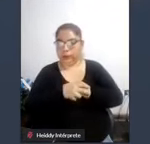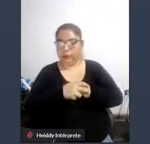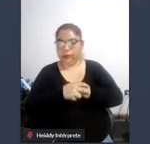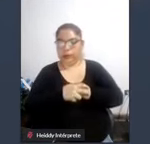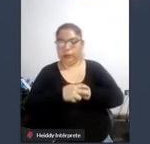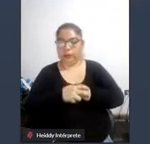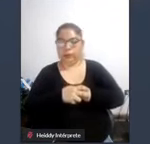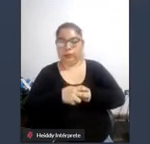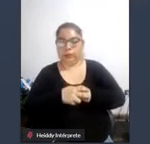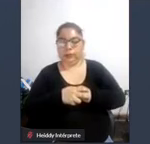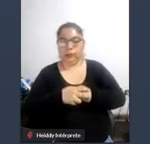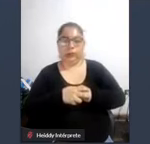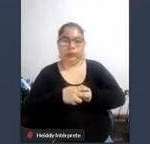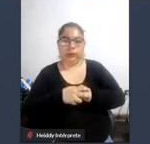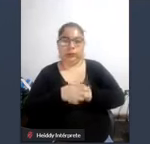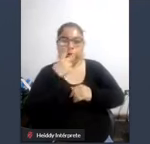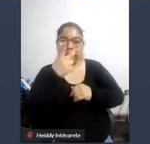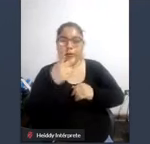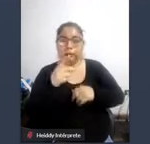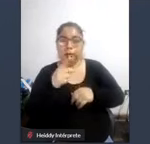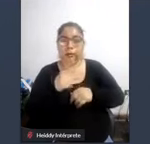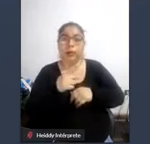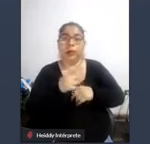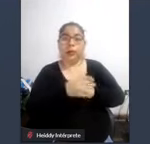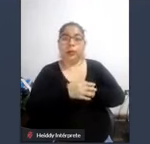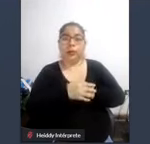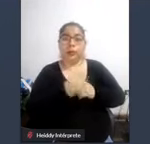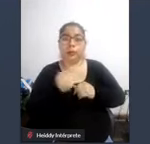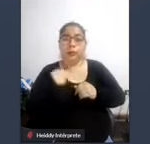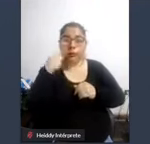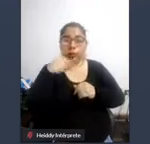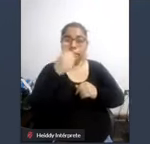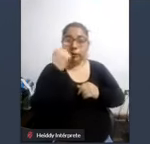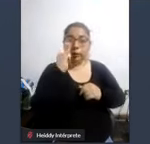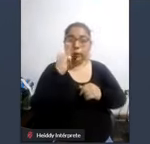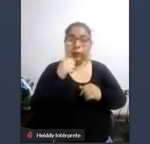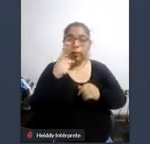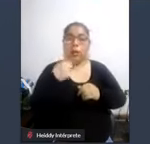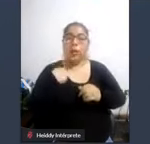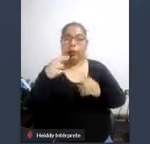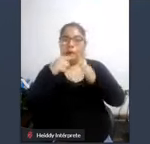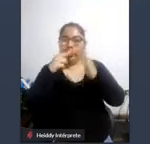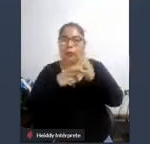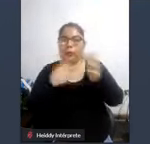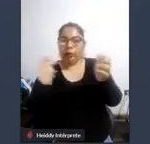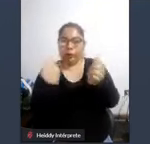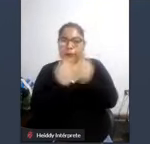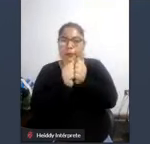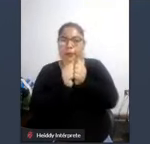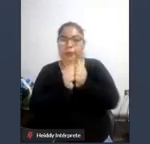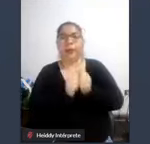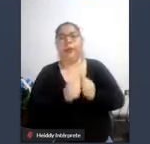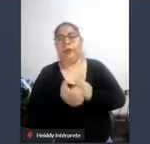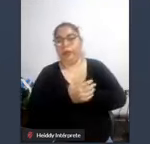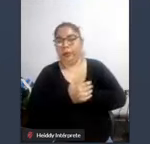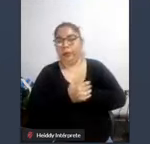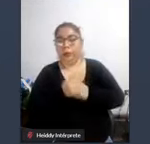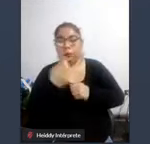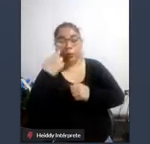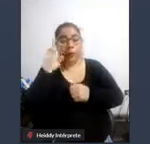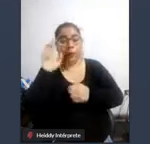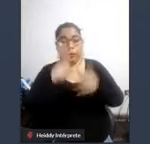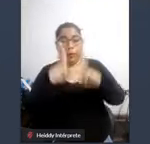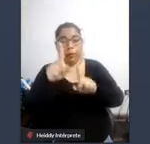y extrema pobreza voy a llegar a perdón no al CISFO sino al programa contigo que me va a dar la posibilidad de